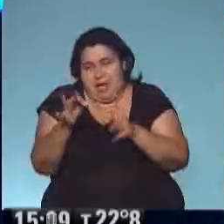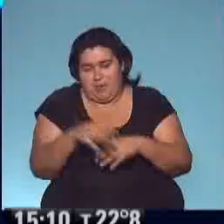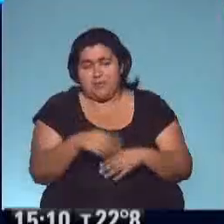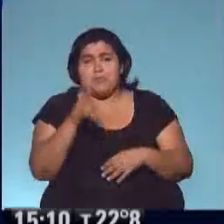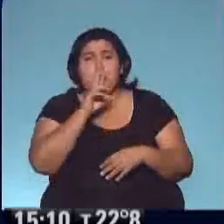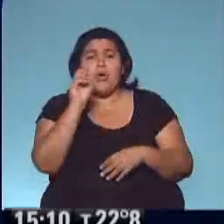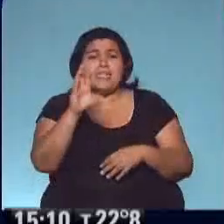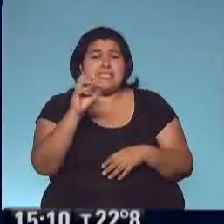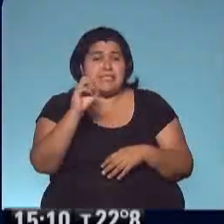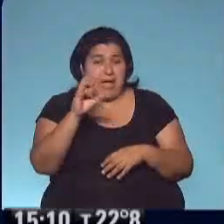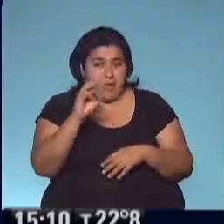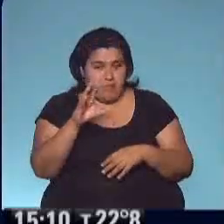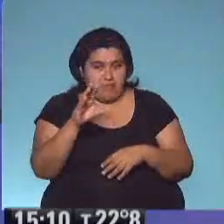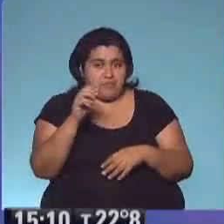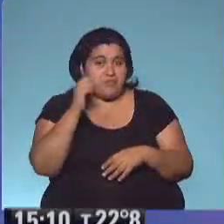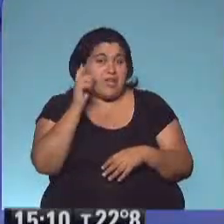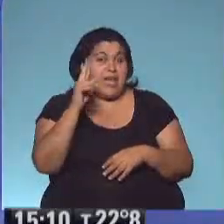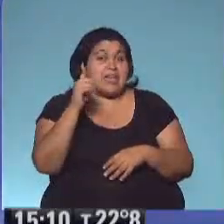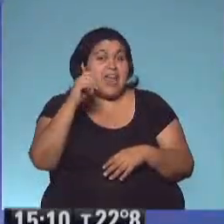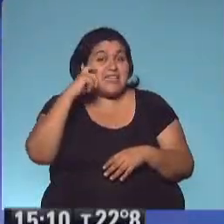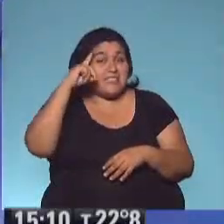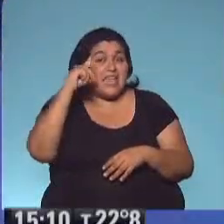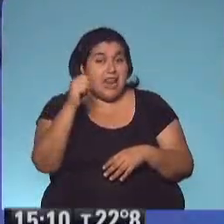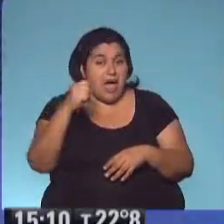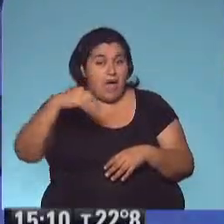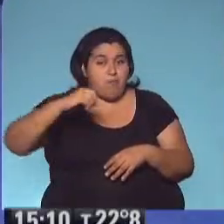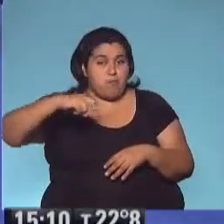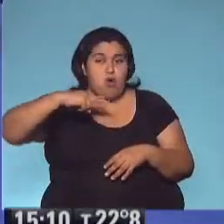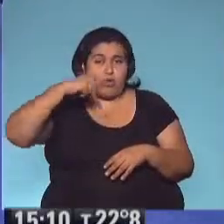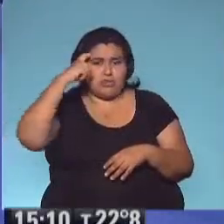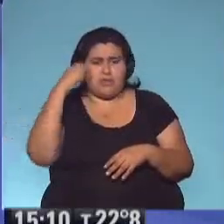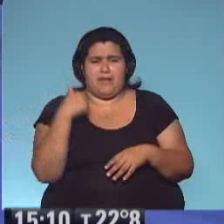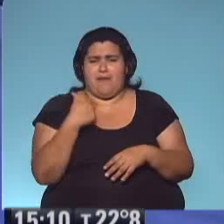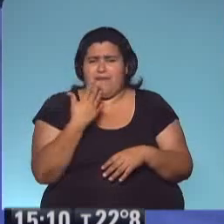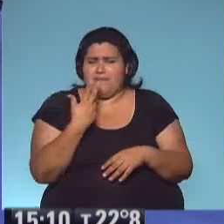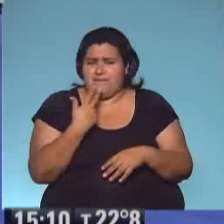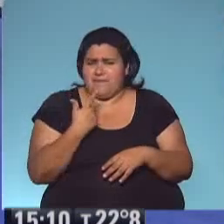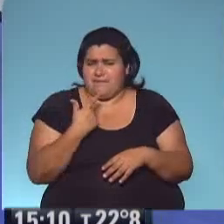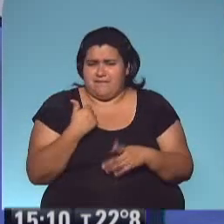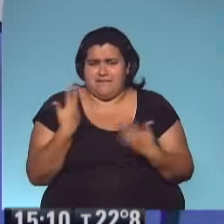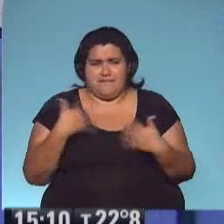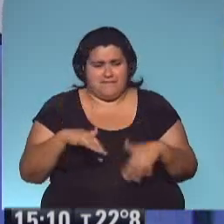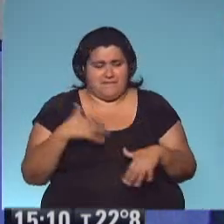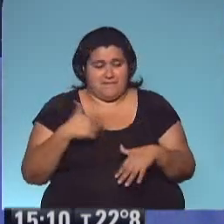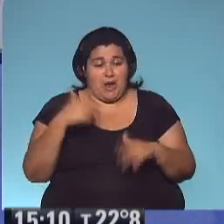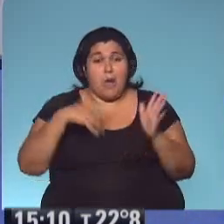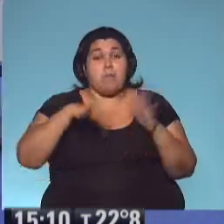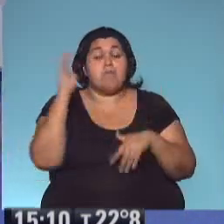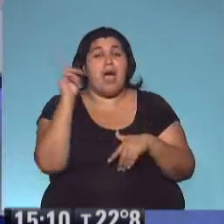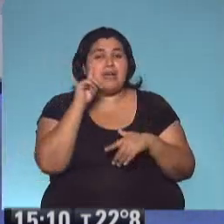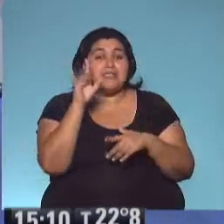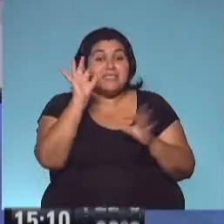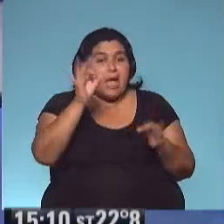escritora se llama Graciela Montes. Graciela Montes. ¡Ah, me encanta! Me encanta. Papás, mamás, la gente grande en casa, tomen nota, ¿eh?